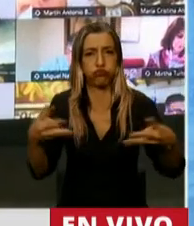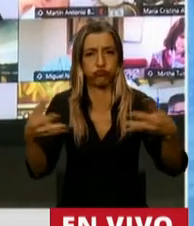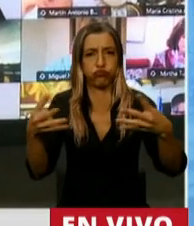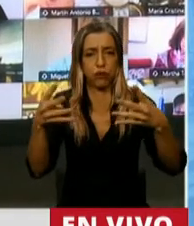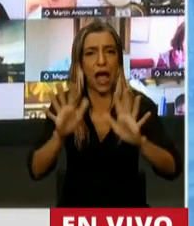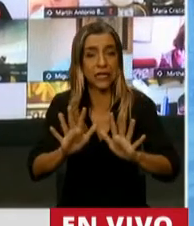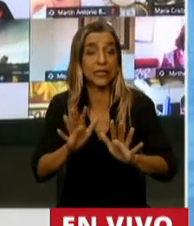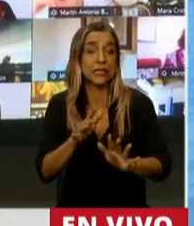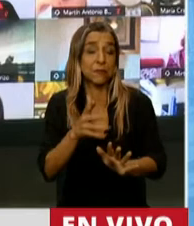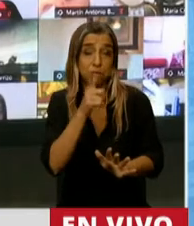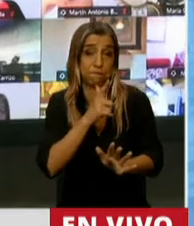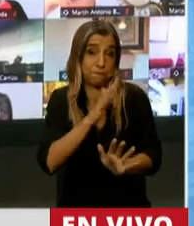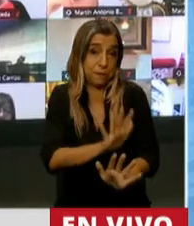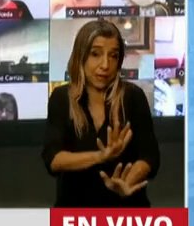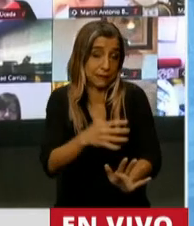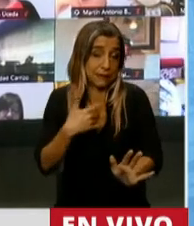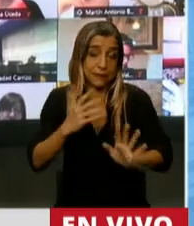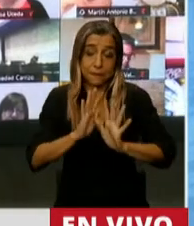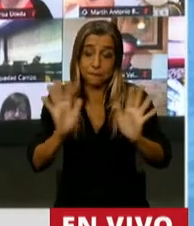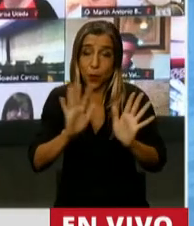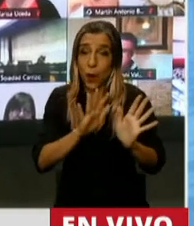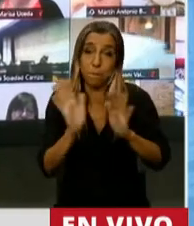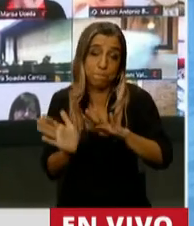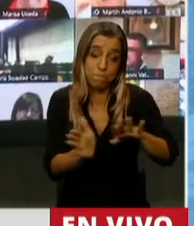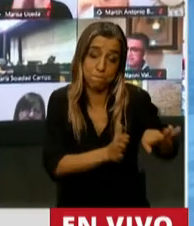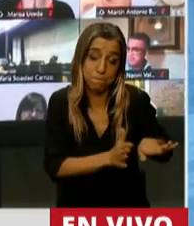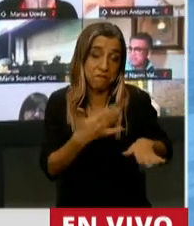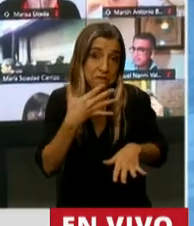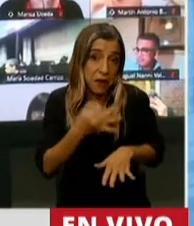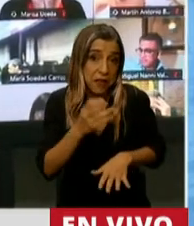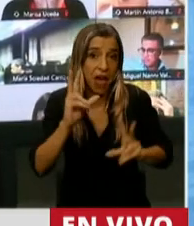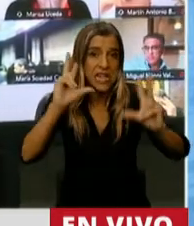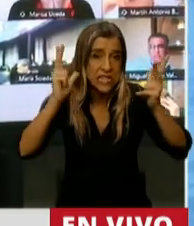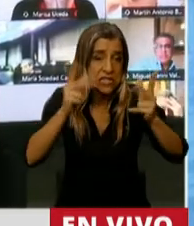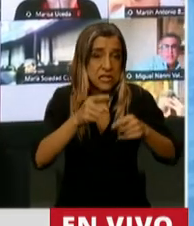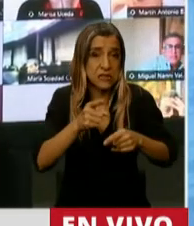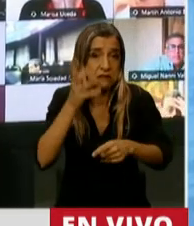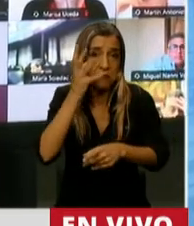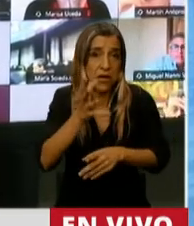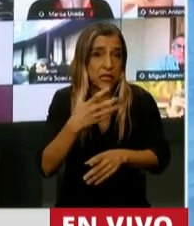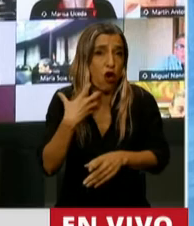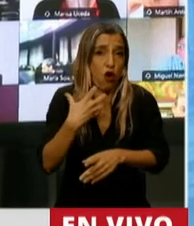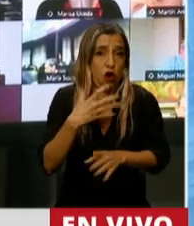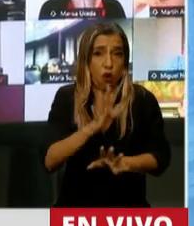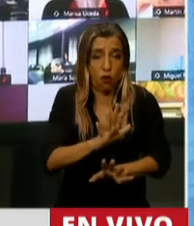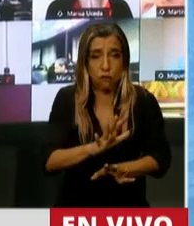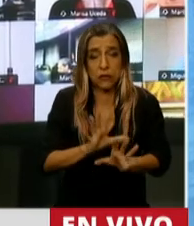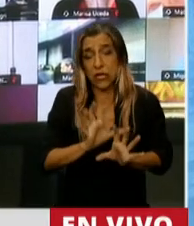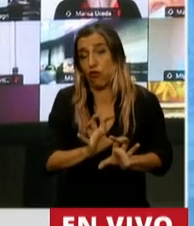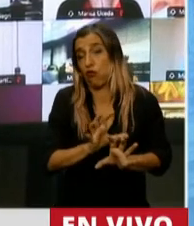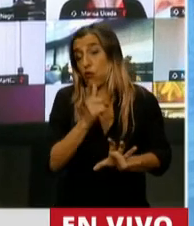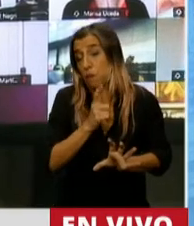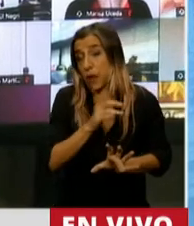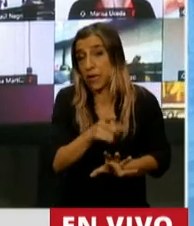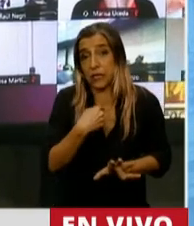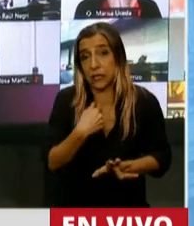así. Pero bueno, eso es al margen y la verdad que tanta furia y tanto odio no le hace bien ni al cuerpo,